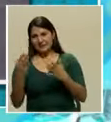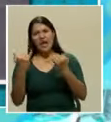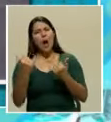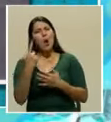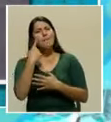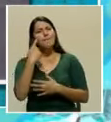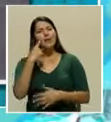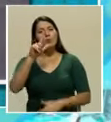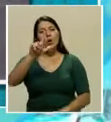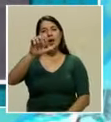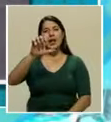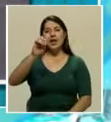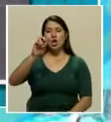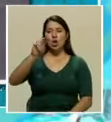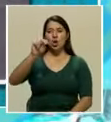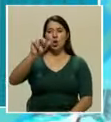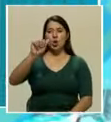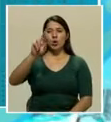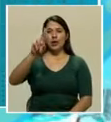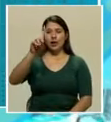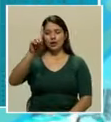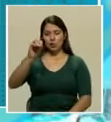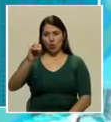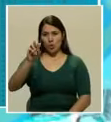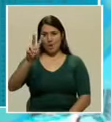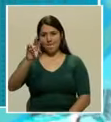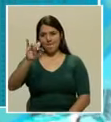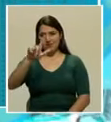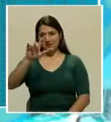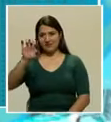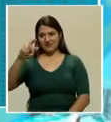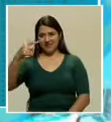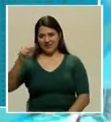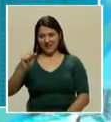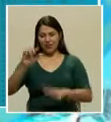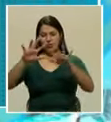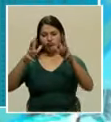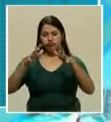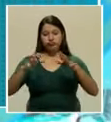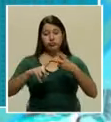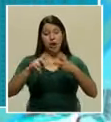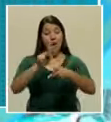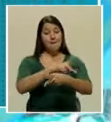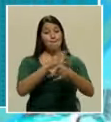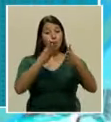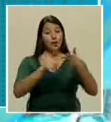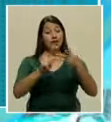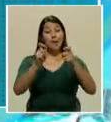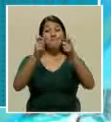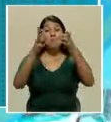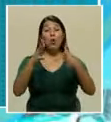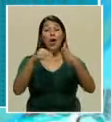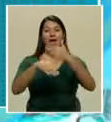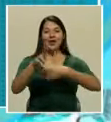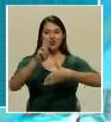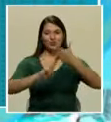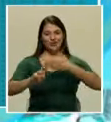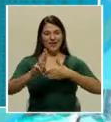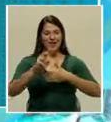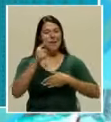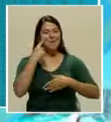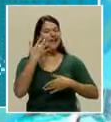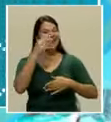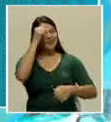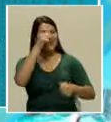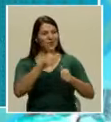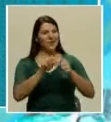de Leonardo Villegas, escultor, poeta y docente universitario. Vamos a ver lo que recuerda de don Arnoldo